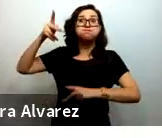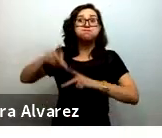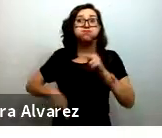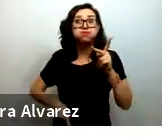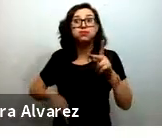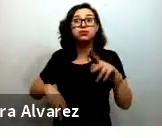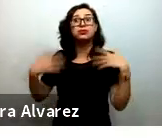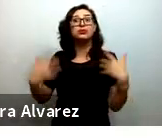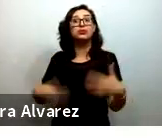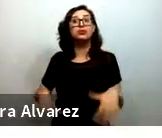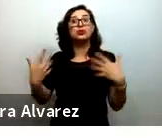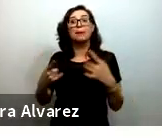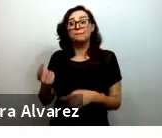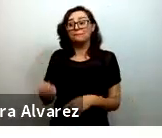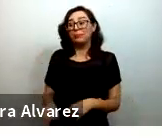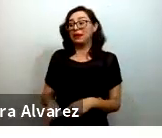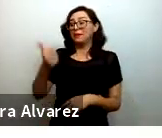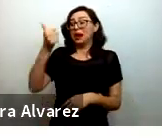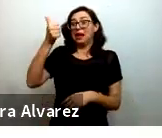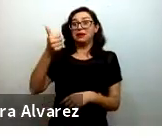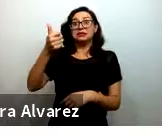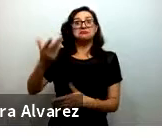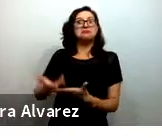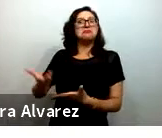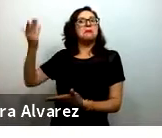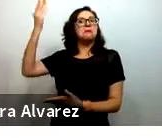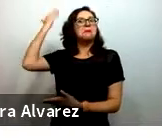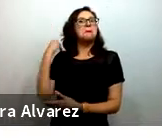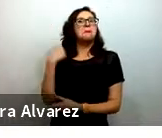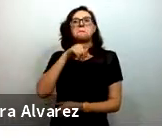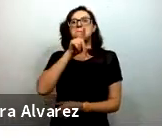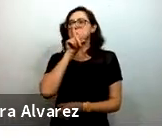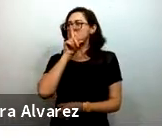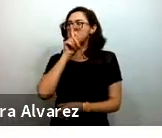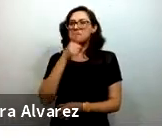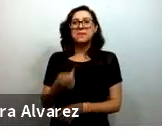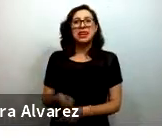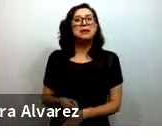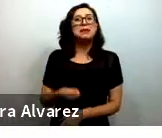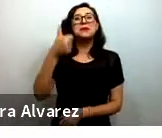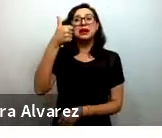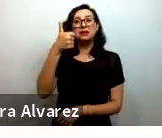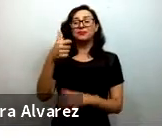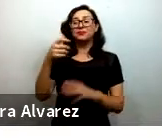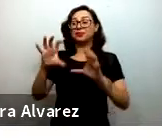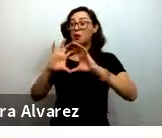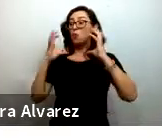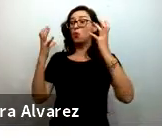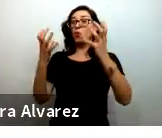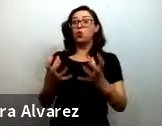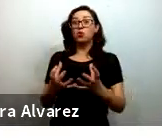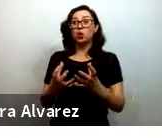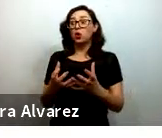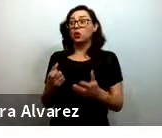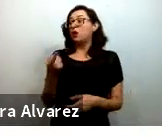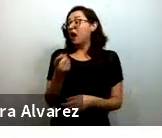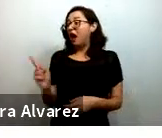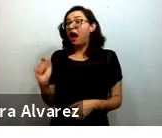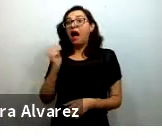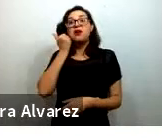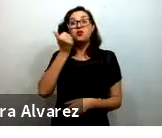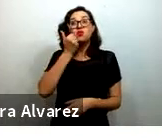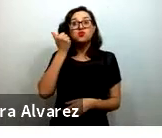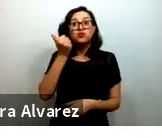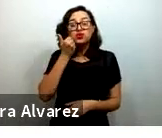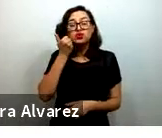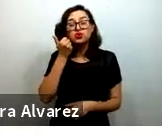la historia en los procesos educativos, estamos hablando ya a nivel mundial de más de 1